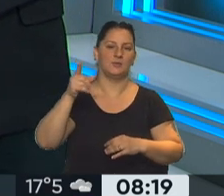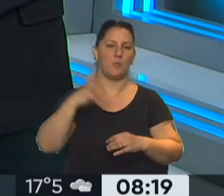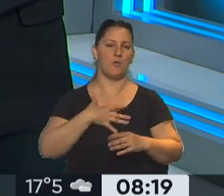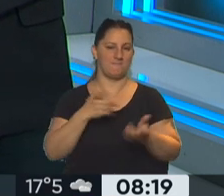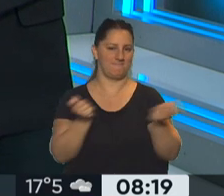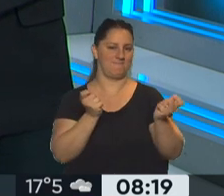soberanía. escuchar. Cabo Guardián, Gracias.